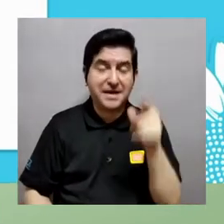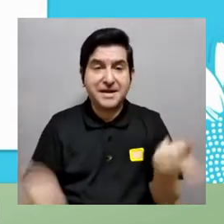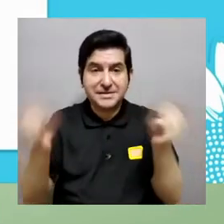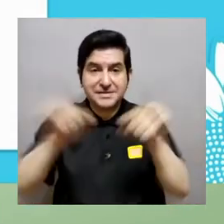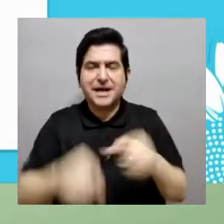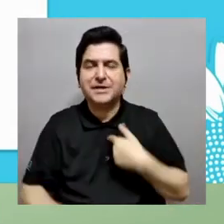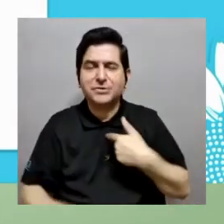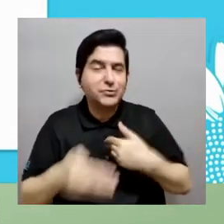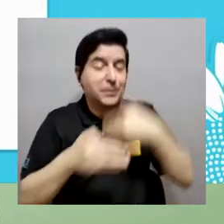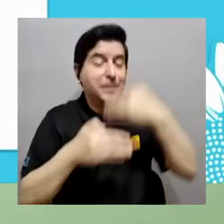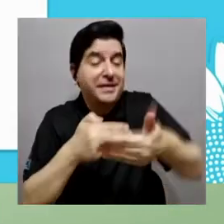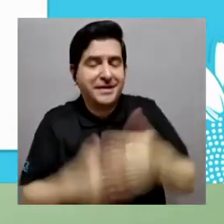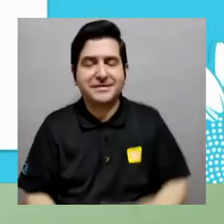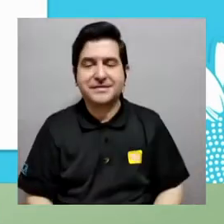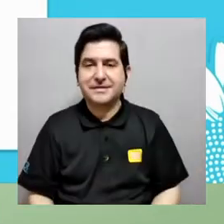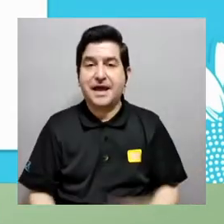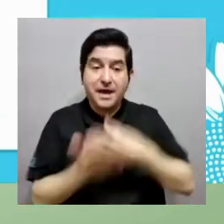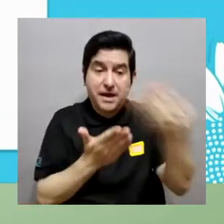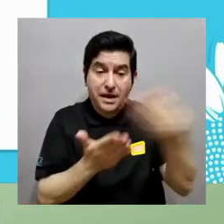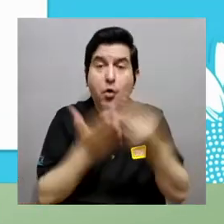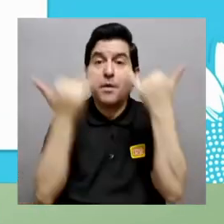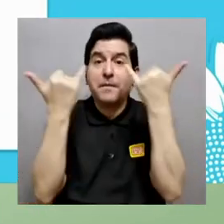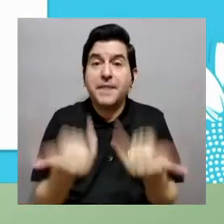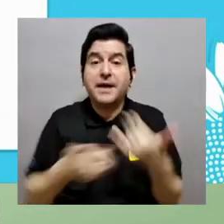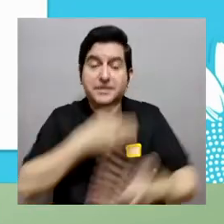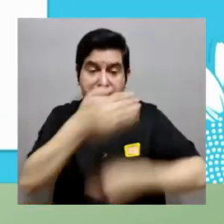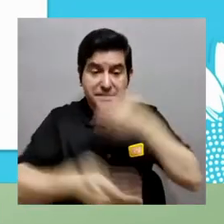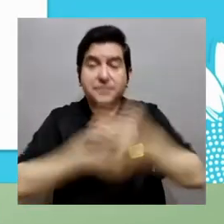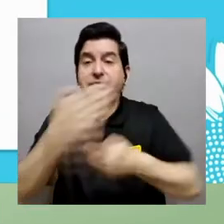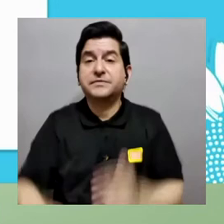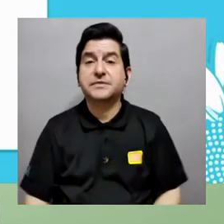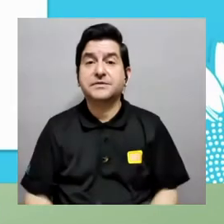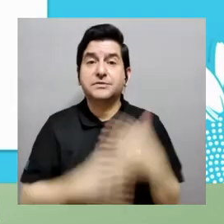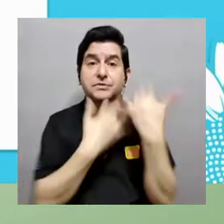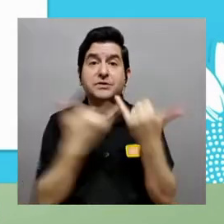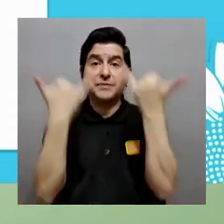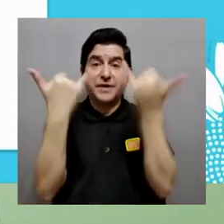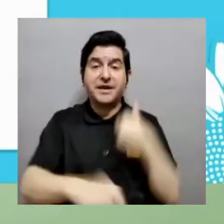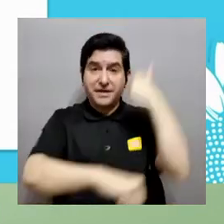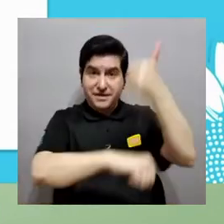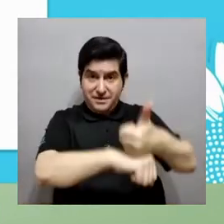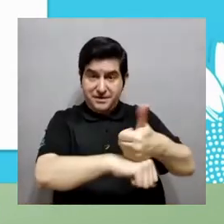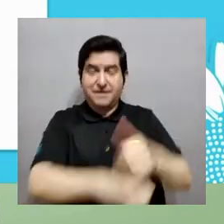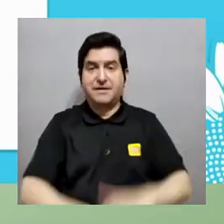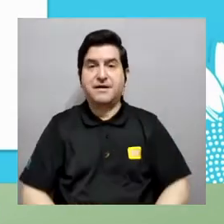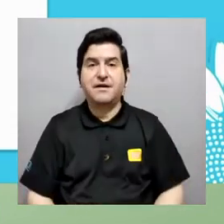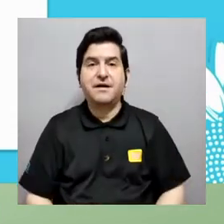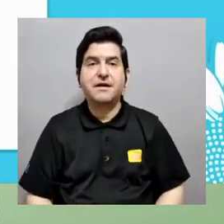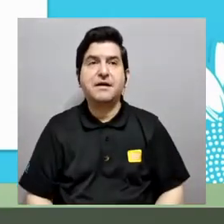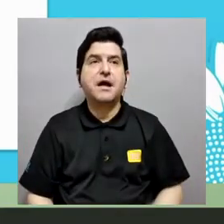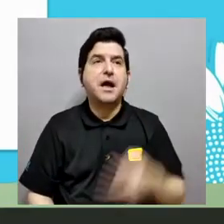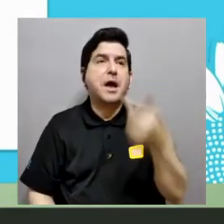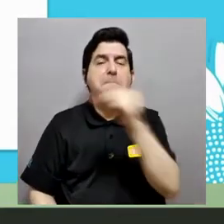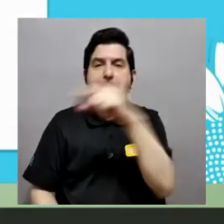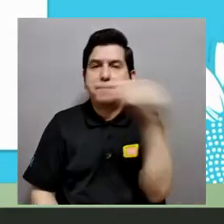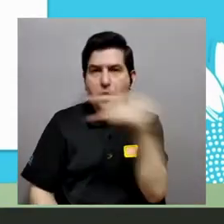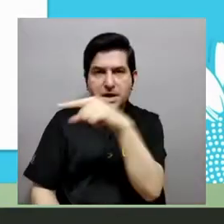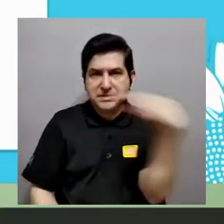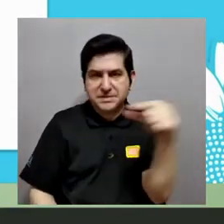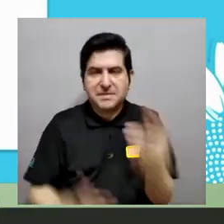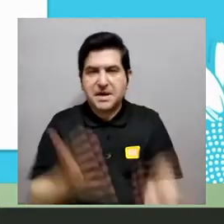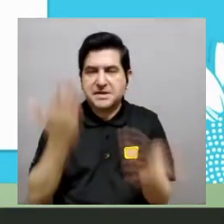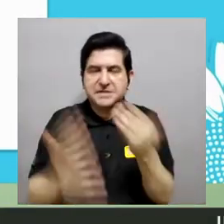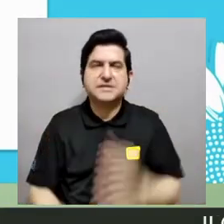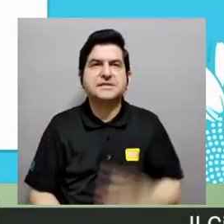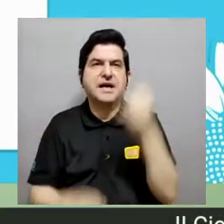investigación que existen en la universidad bueno aquí nos estoy adelantando un poco y la adquisición ya se está dando en este momento esperamos que ya